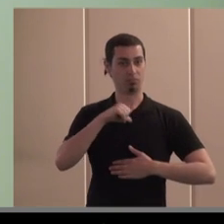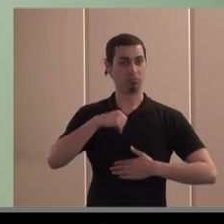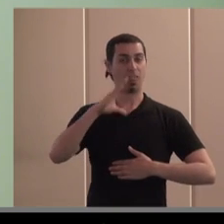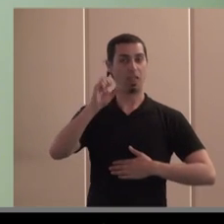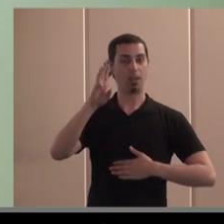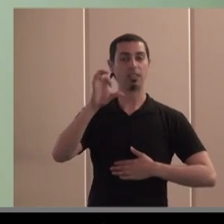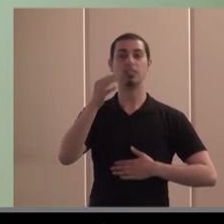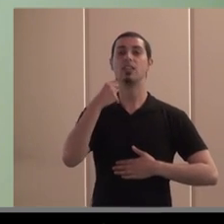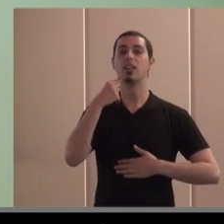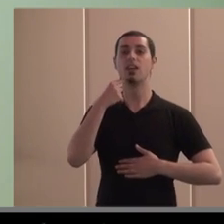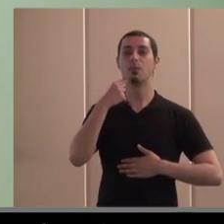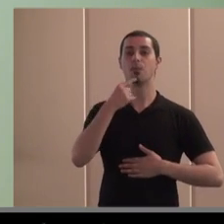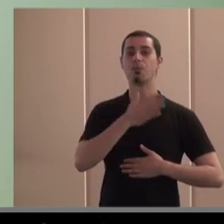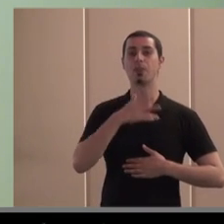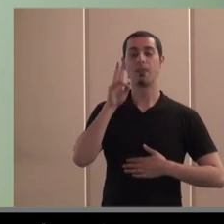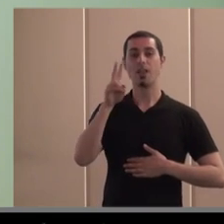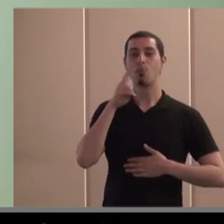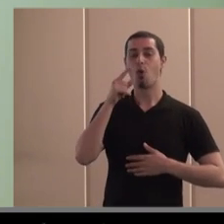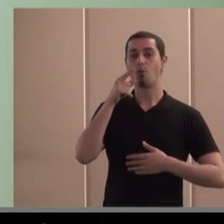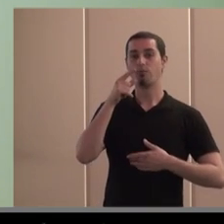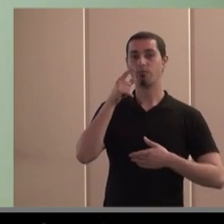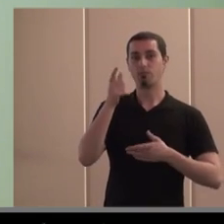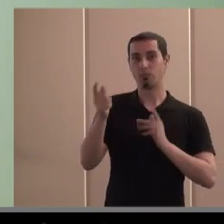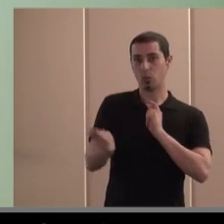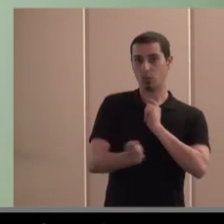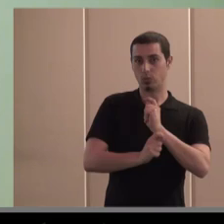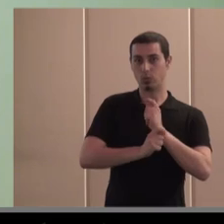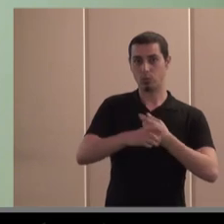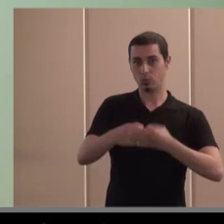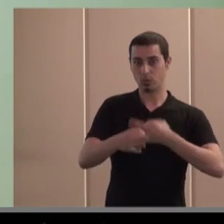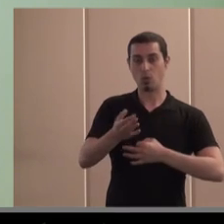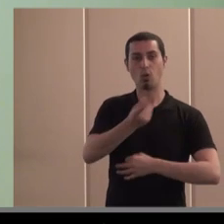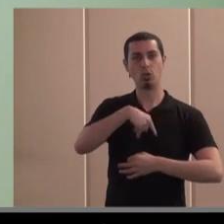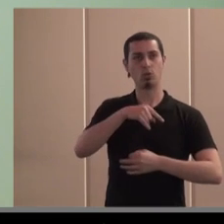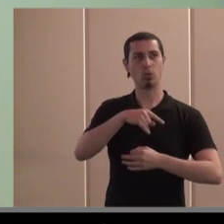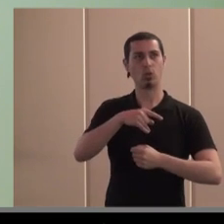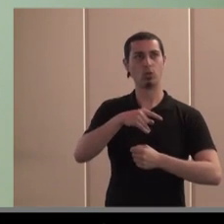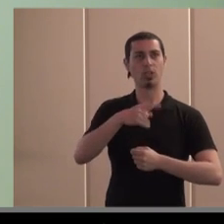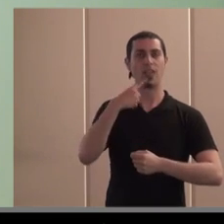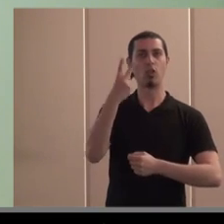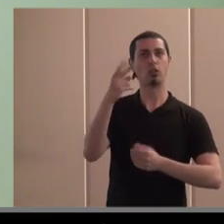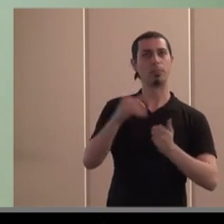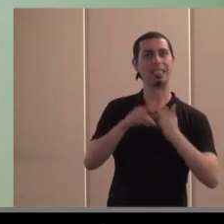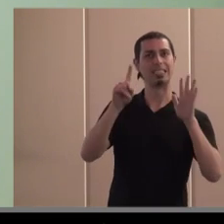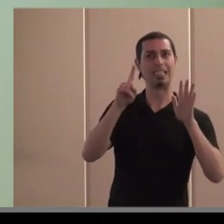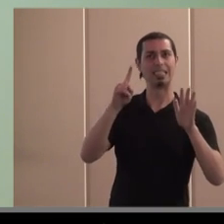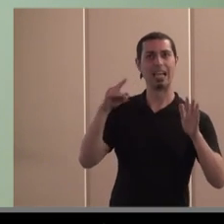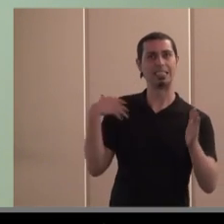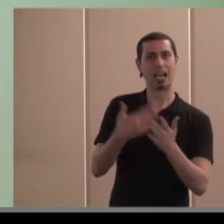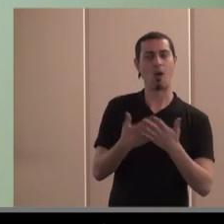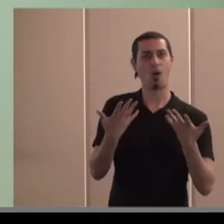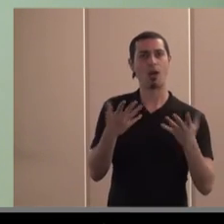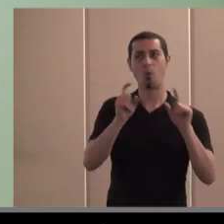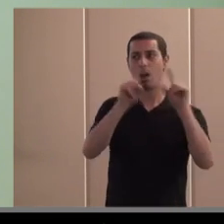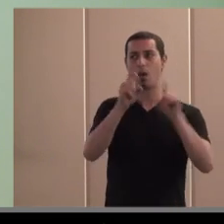CEPES refleja por fórmula jurídica como nos hemos comportado desde el año 2006 en cuanto al número de